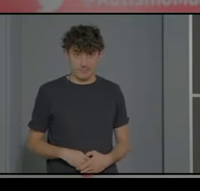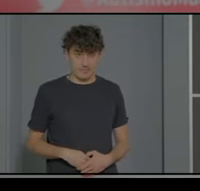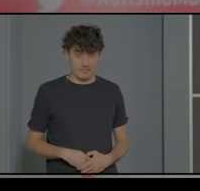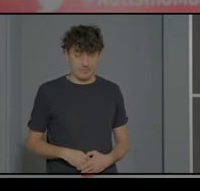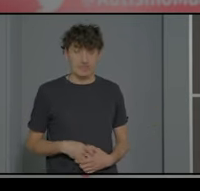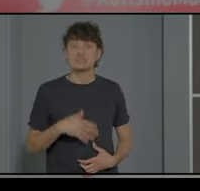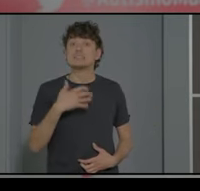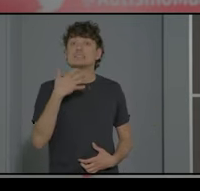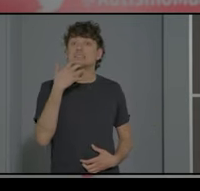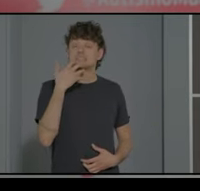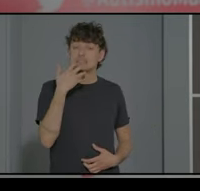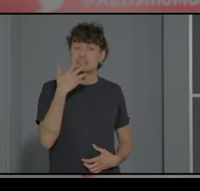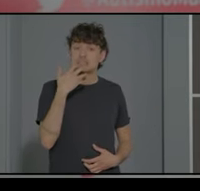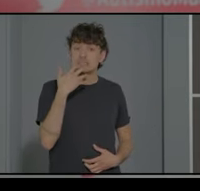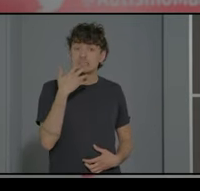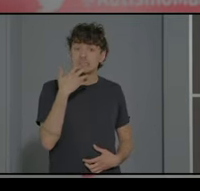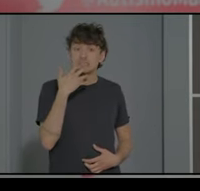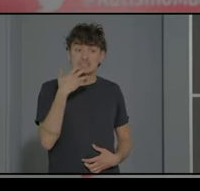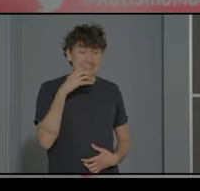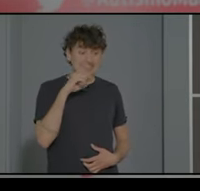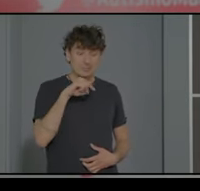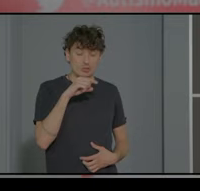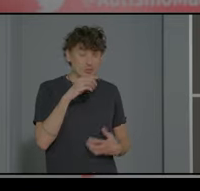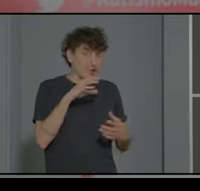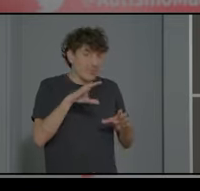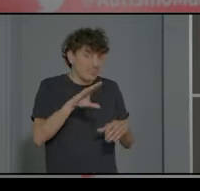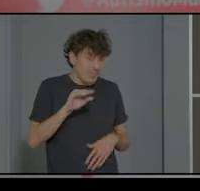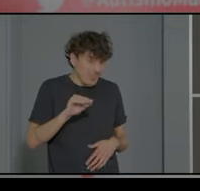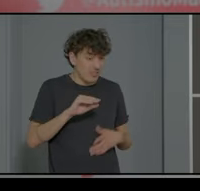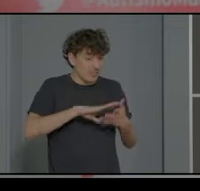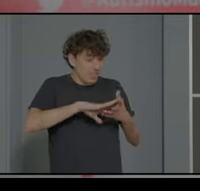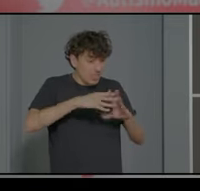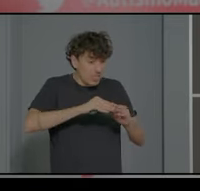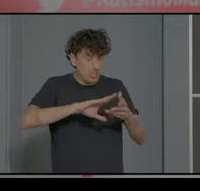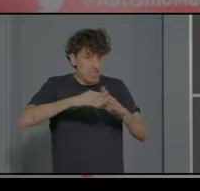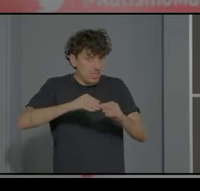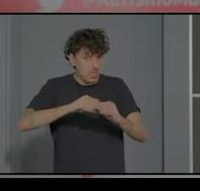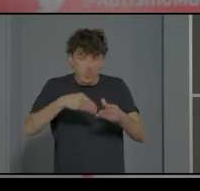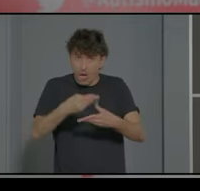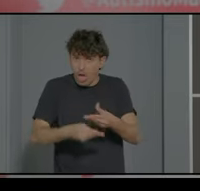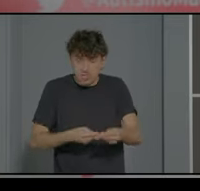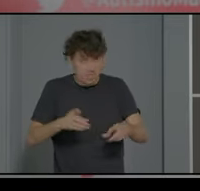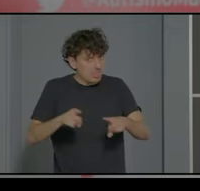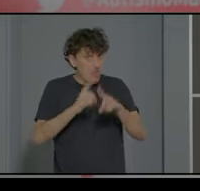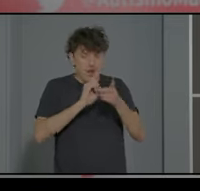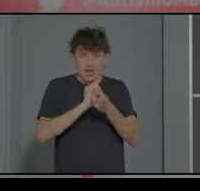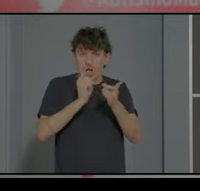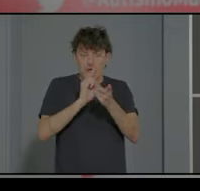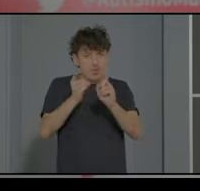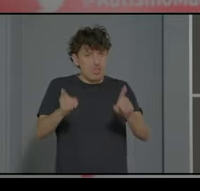Si no vamos entendiendo y adaptando esto da igual los cambios que se hagan la respuesta va a ser